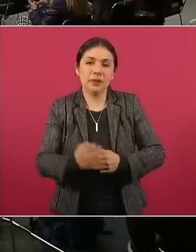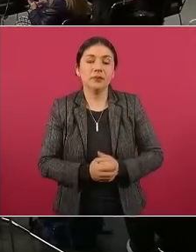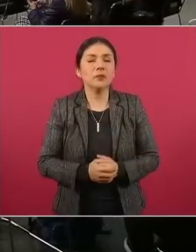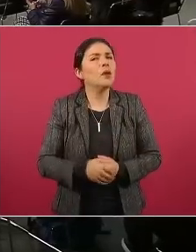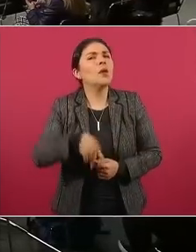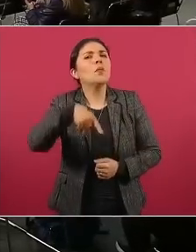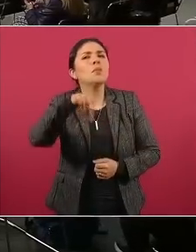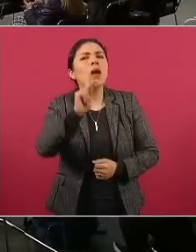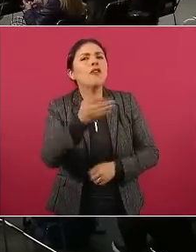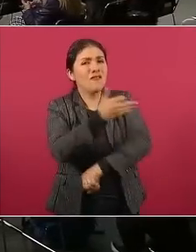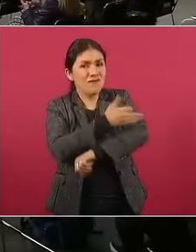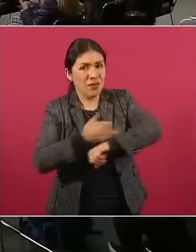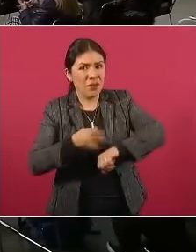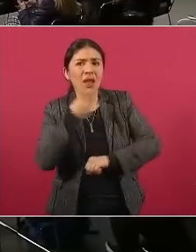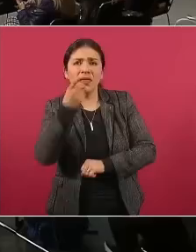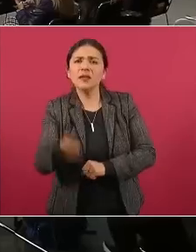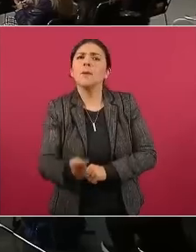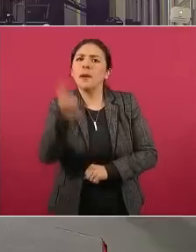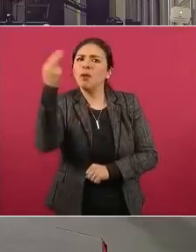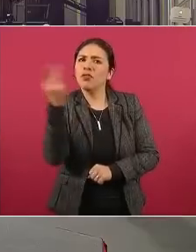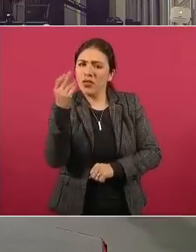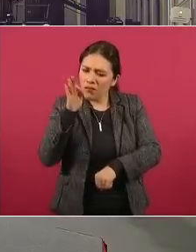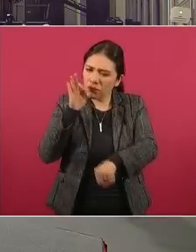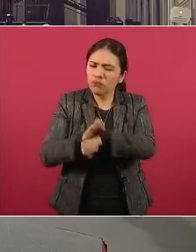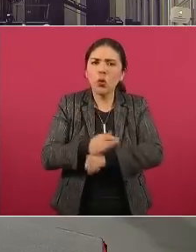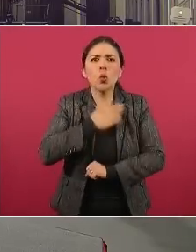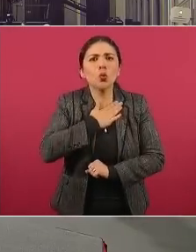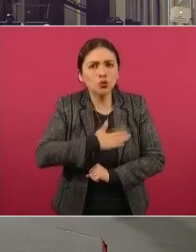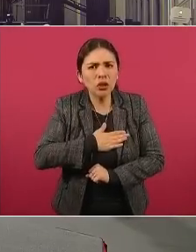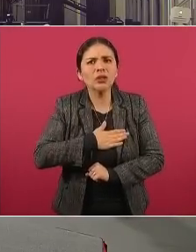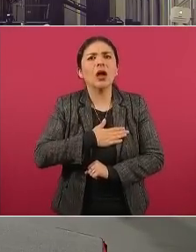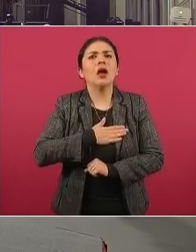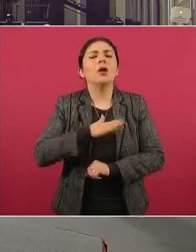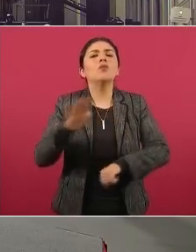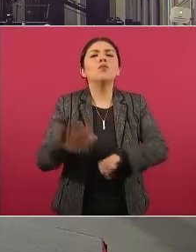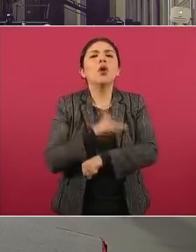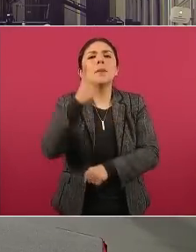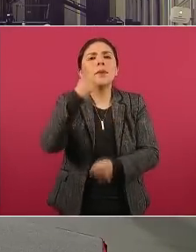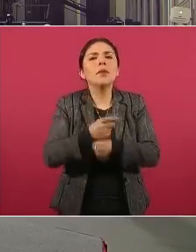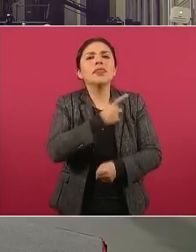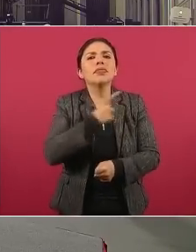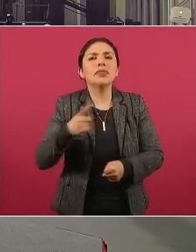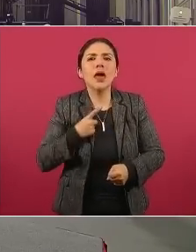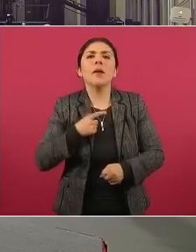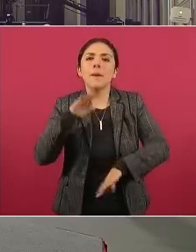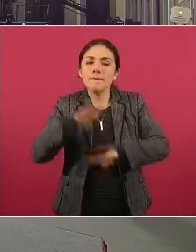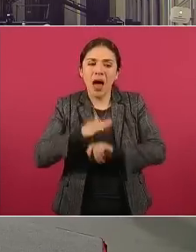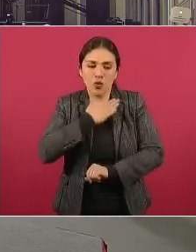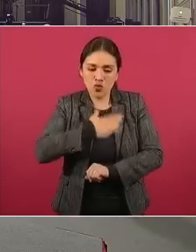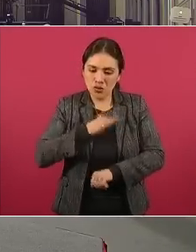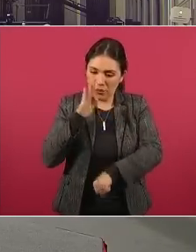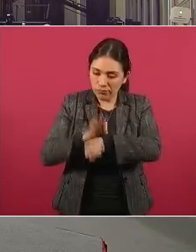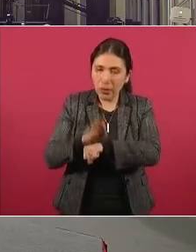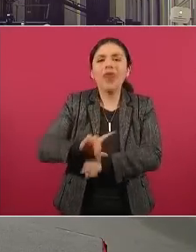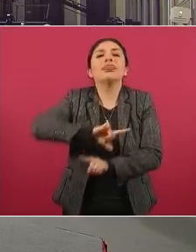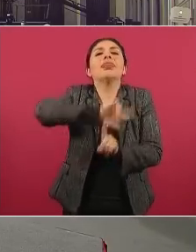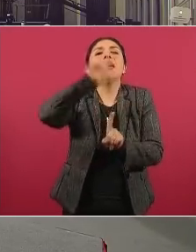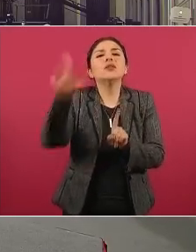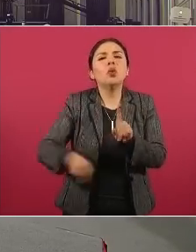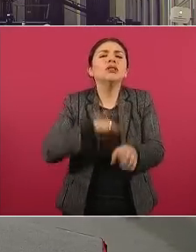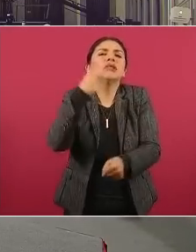durante tantos años como para que ahorita llegue este imbécil y les quiera poner una plaquita de honor